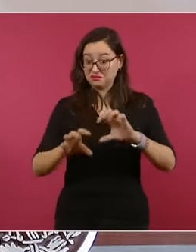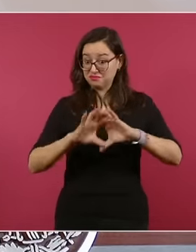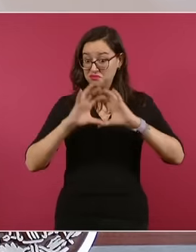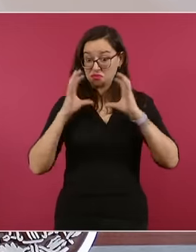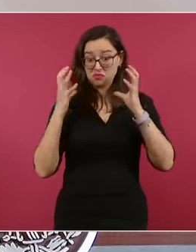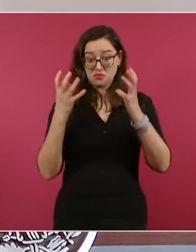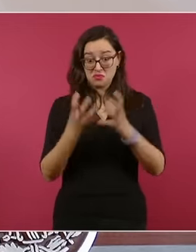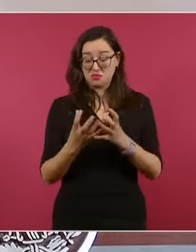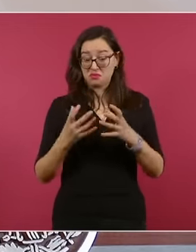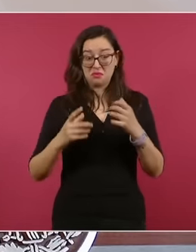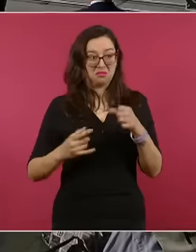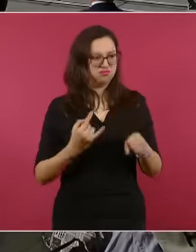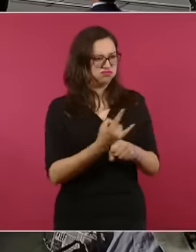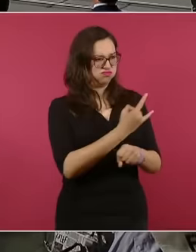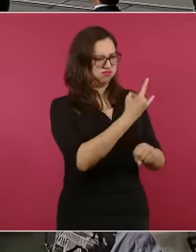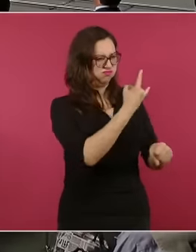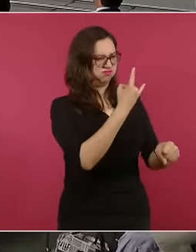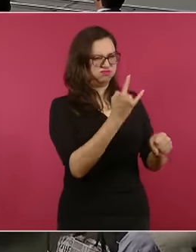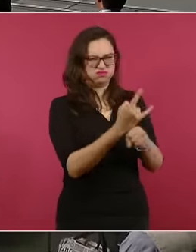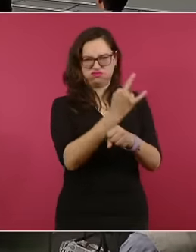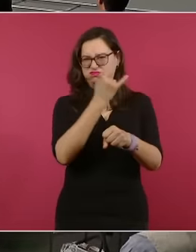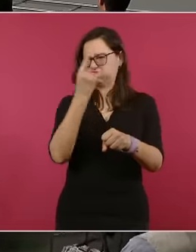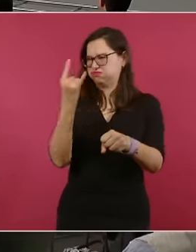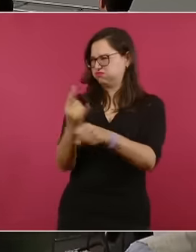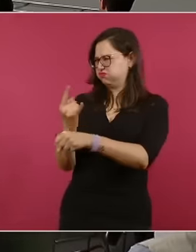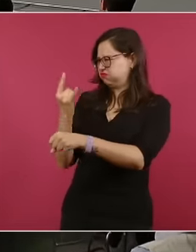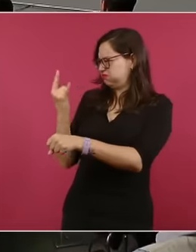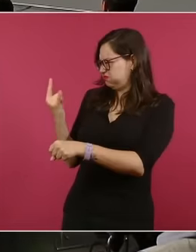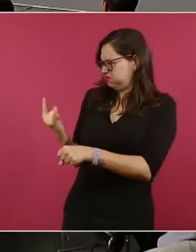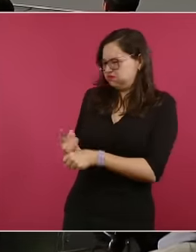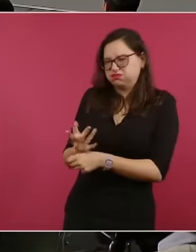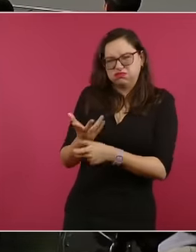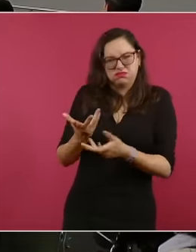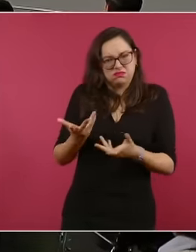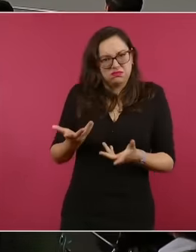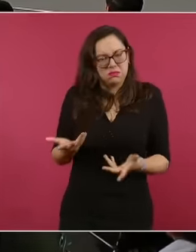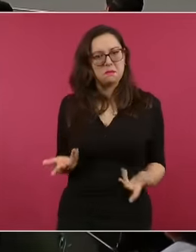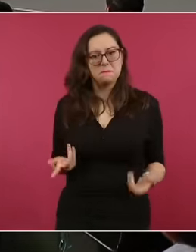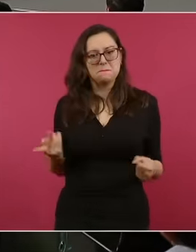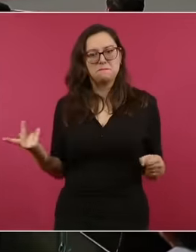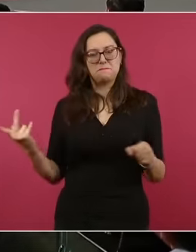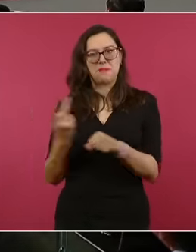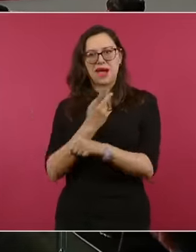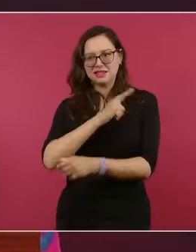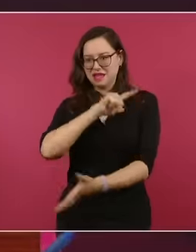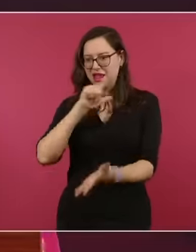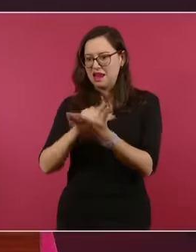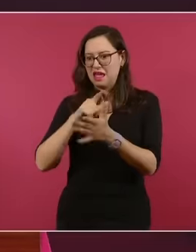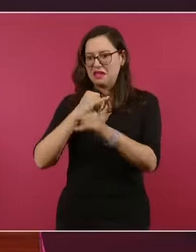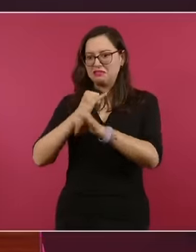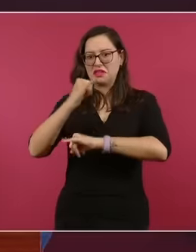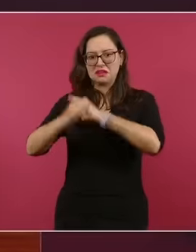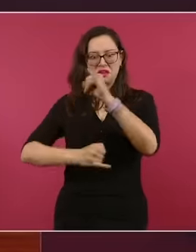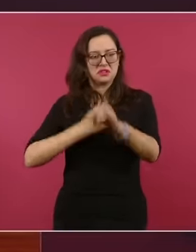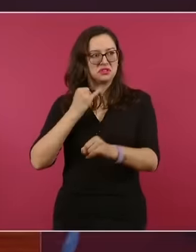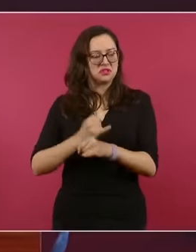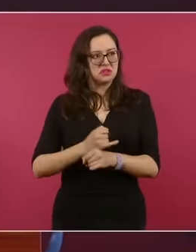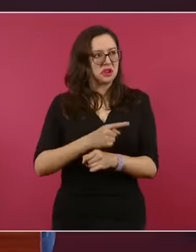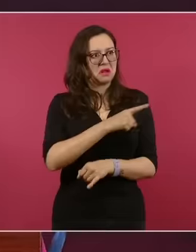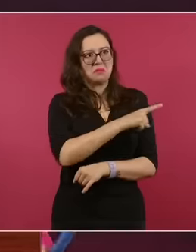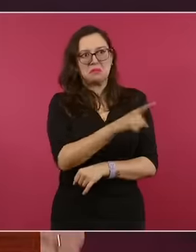que afectan no sólo a los diplomáticos, a la población civil. Entonces, esto nosotros lo vemos como un evento